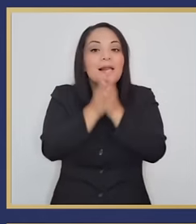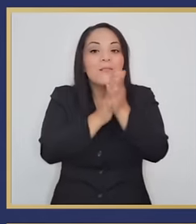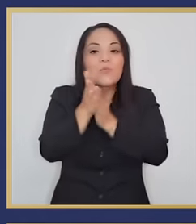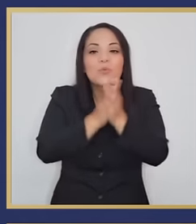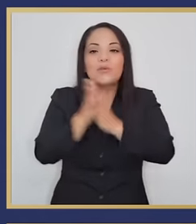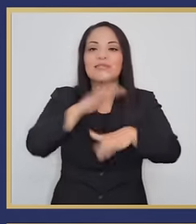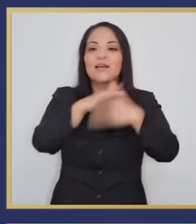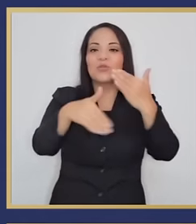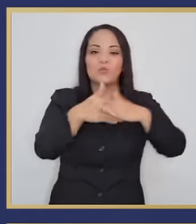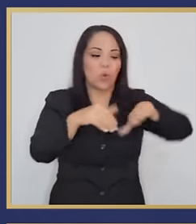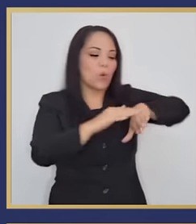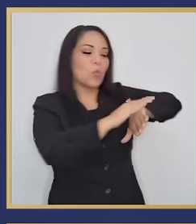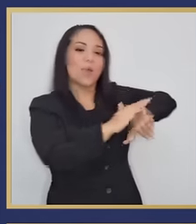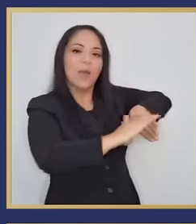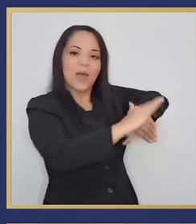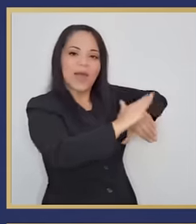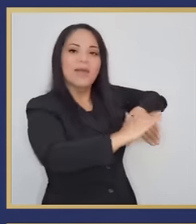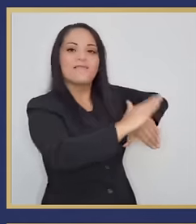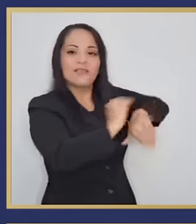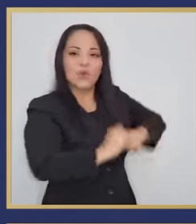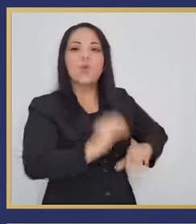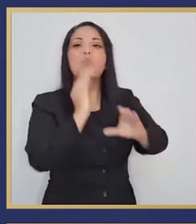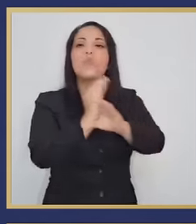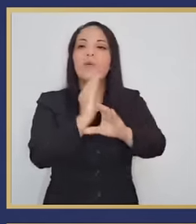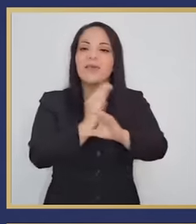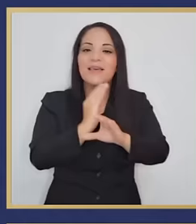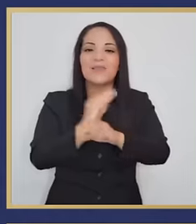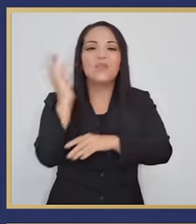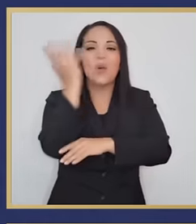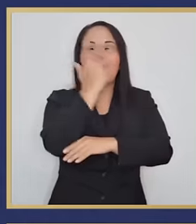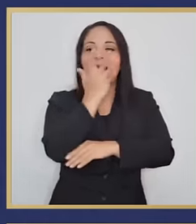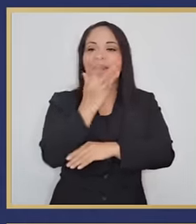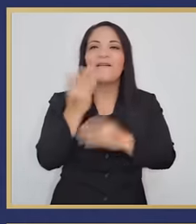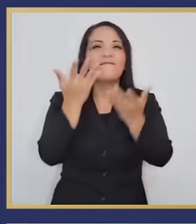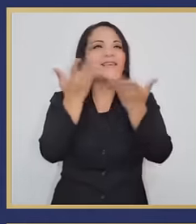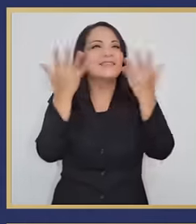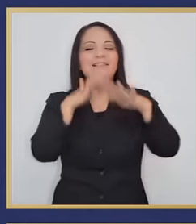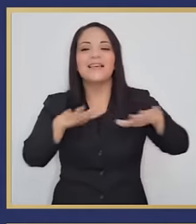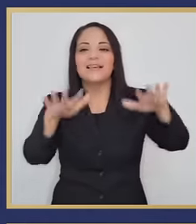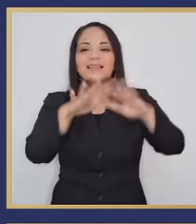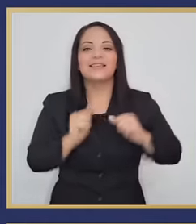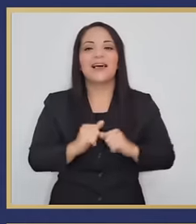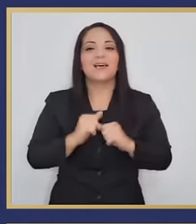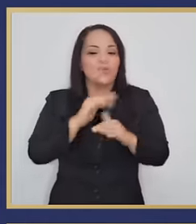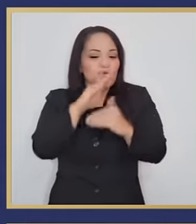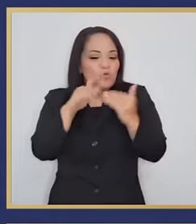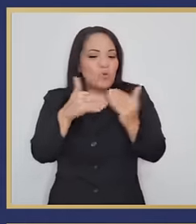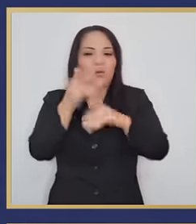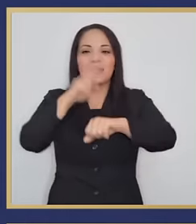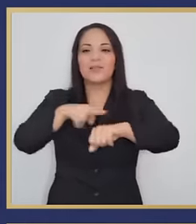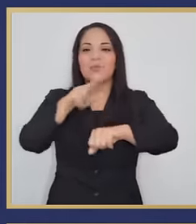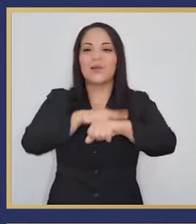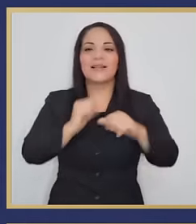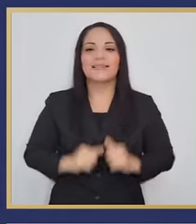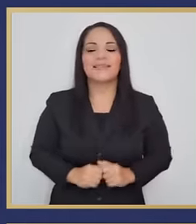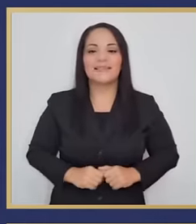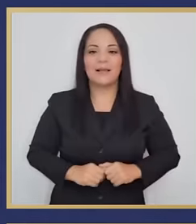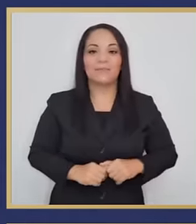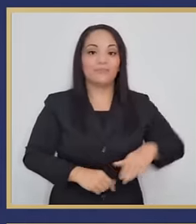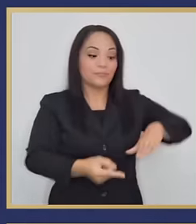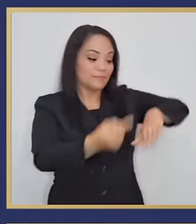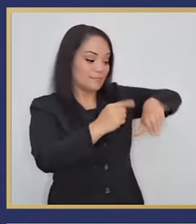jugo a toda esta región cuidando su belleza e integridad natural.